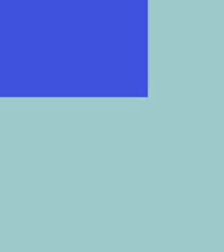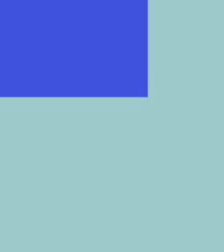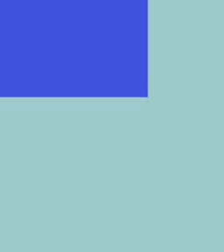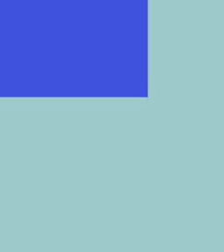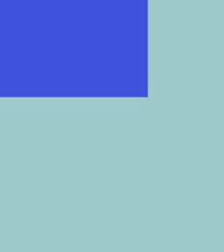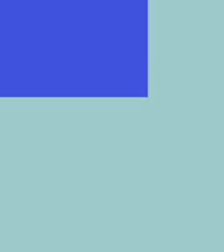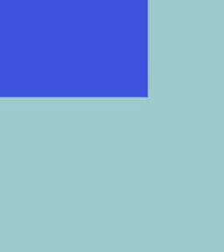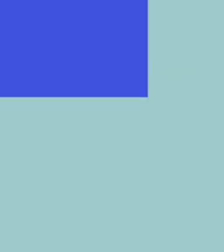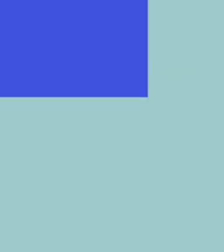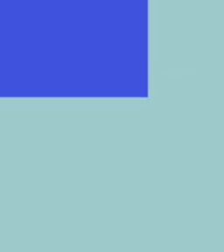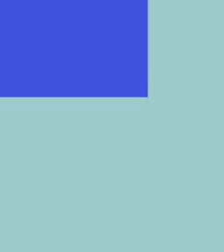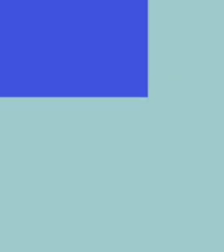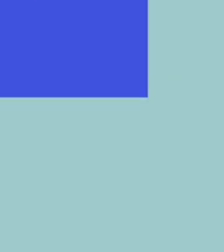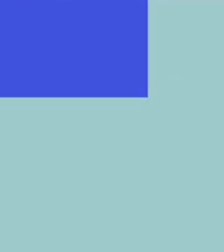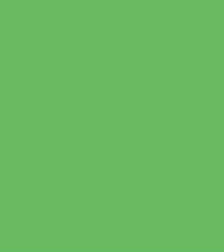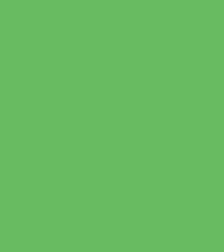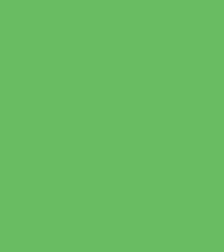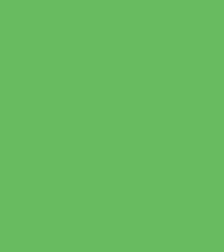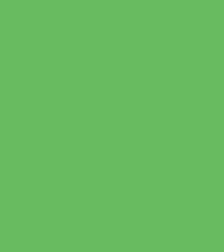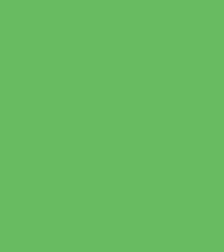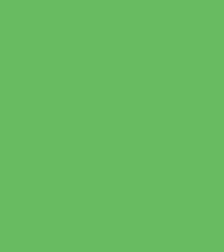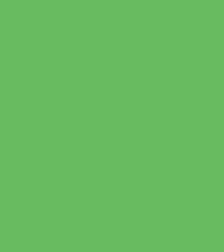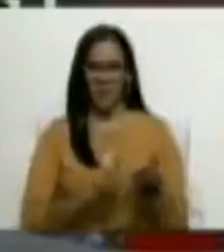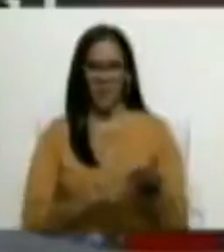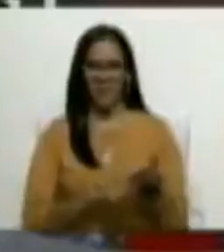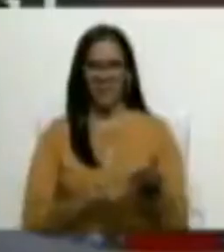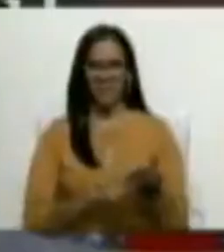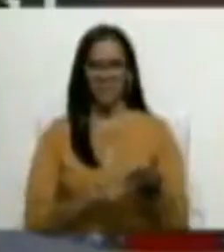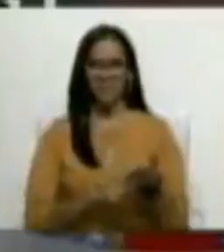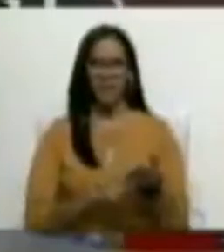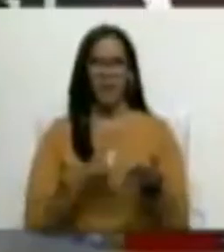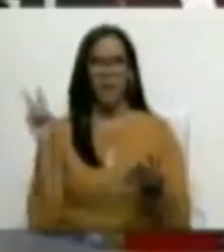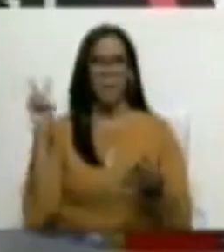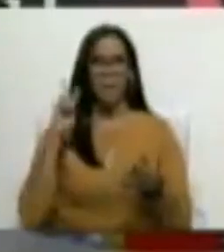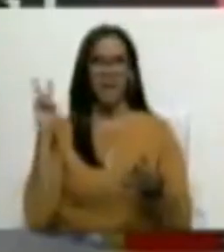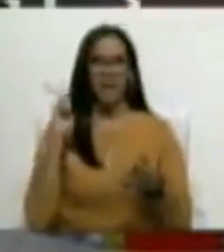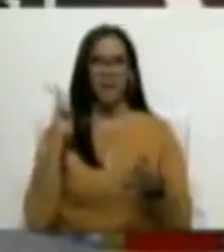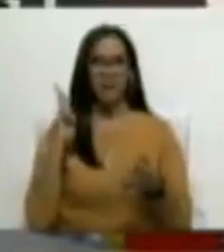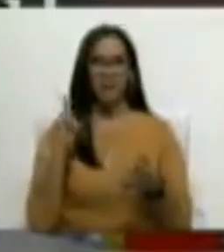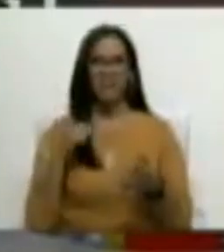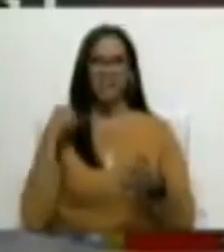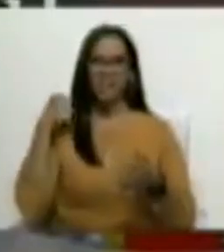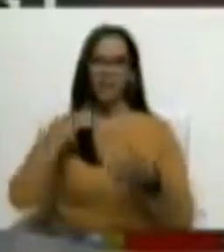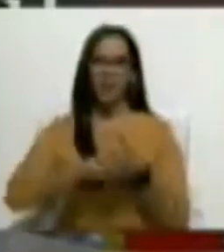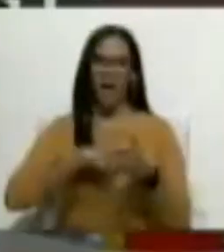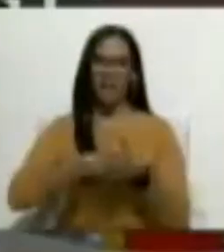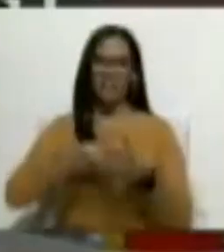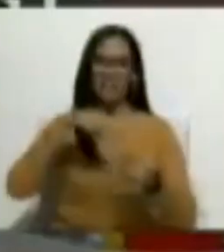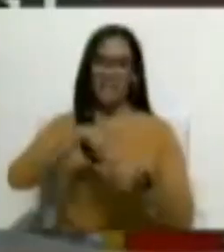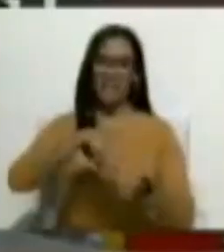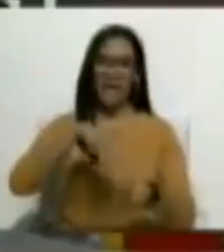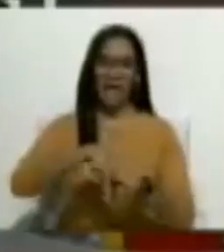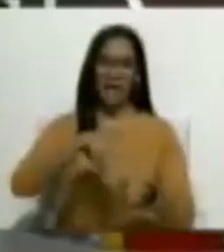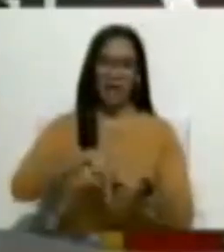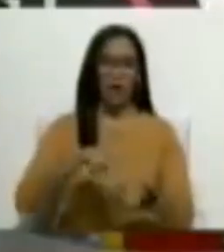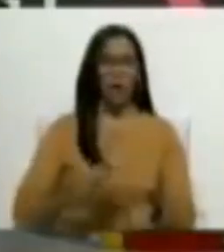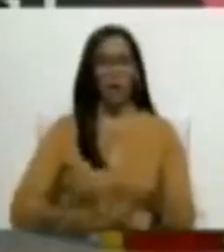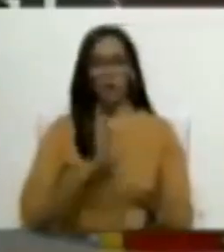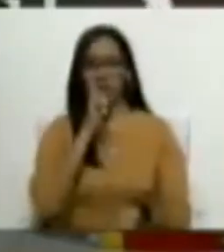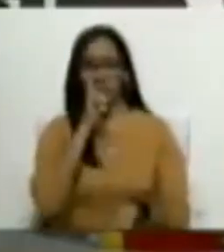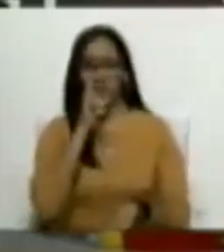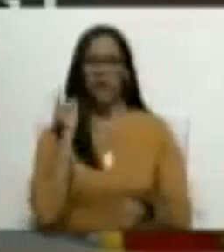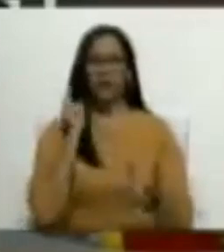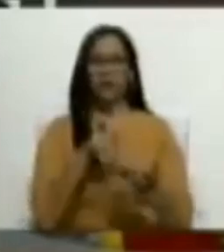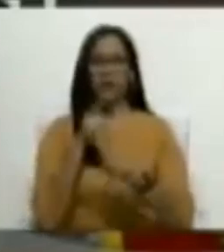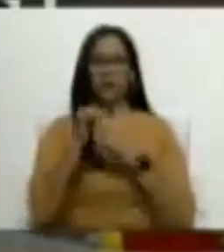La Iguana.tv Venezuela está siendo atacada, vilmente, desde